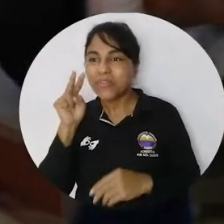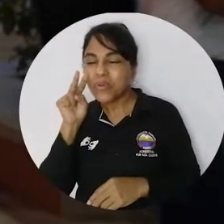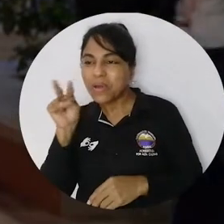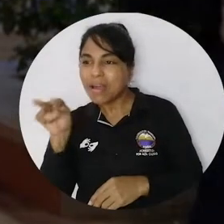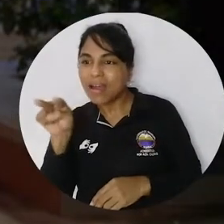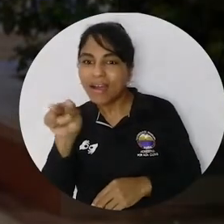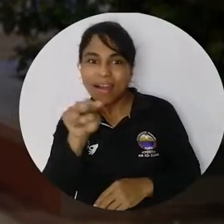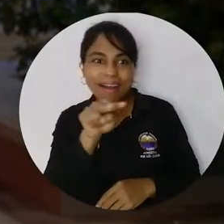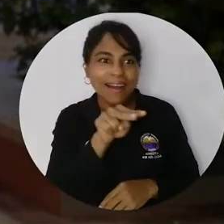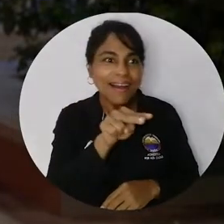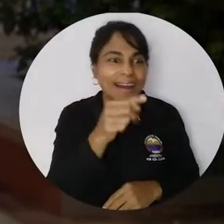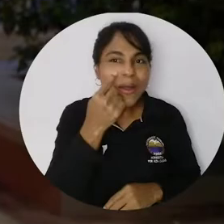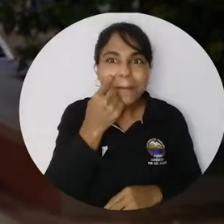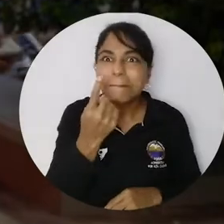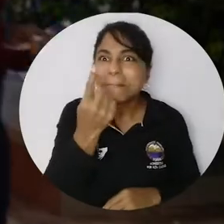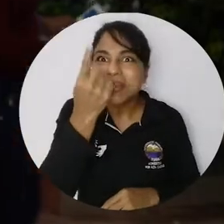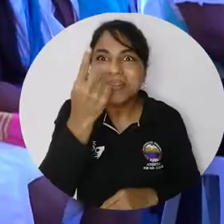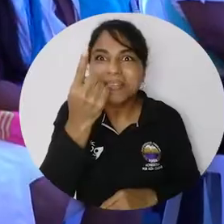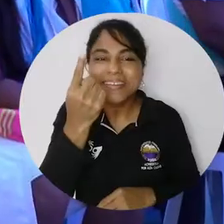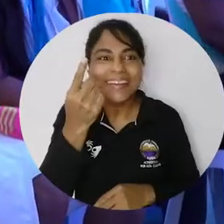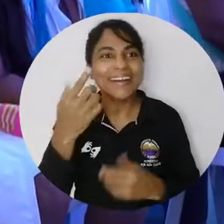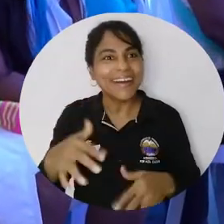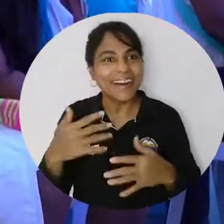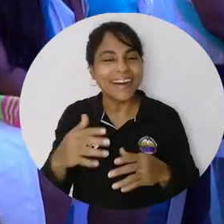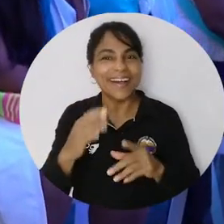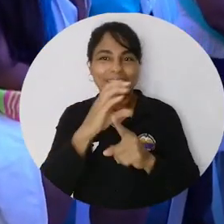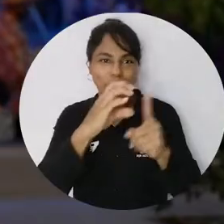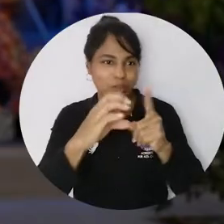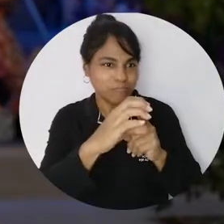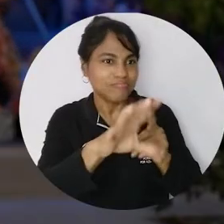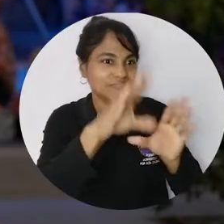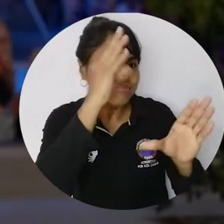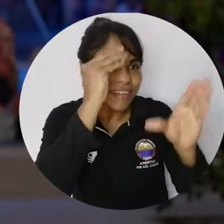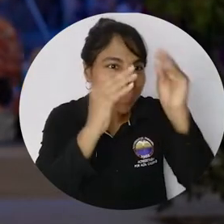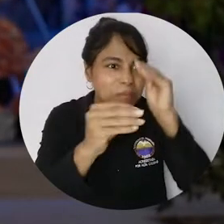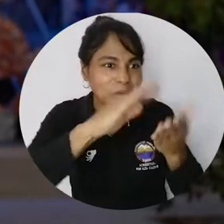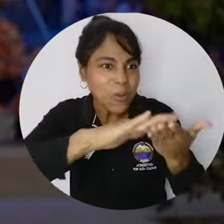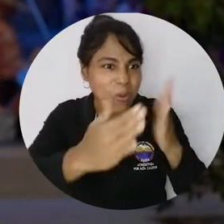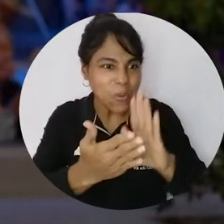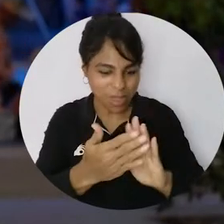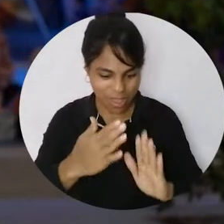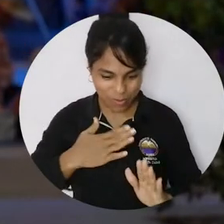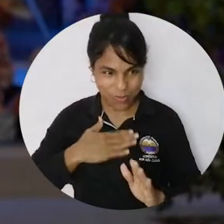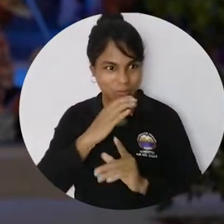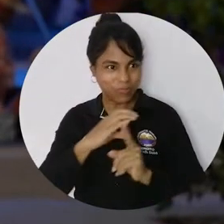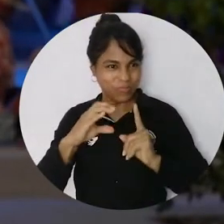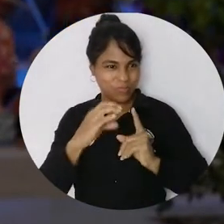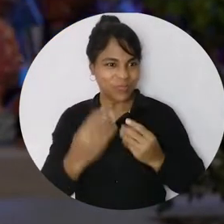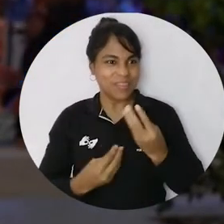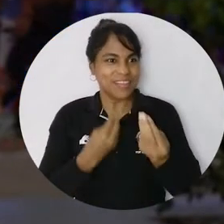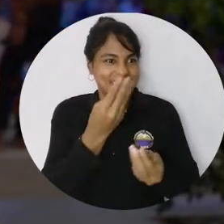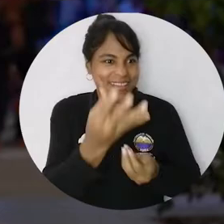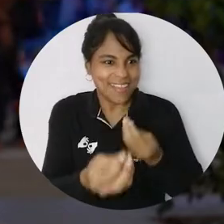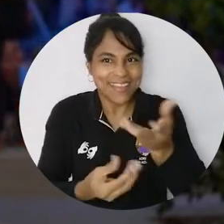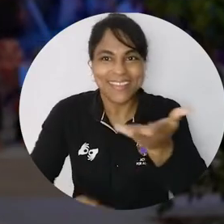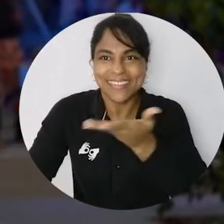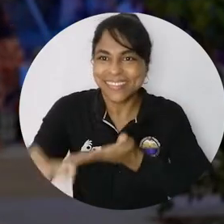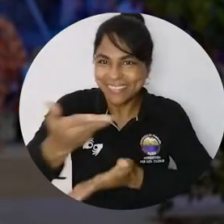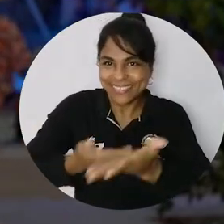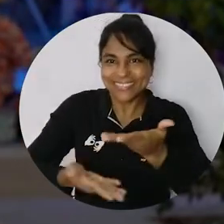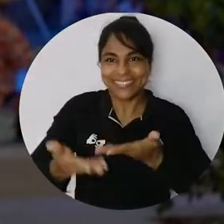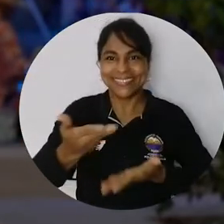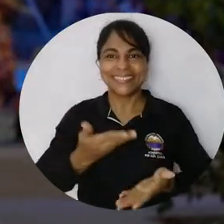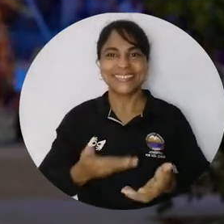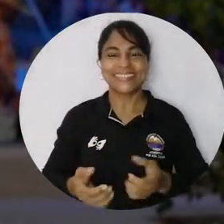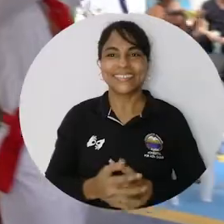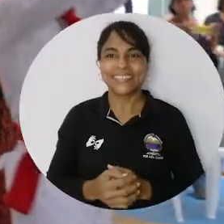los stands y paqué muchas cosas que no había visto, también aprendiendo de la cultura de aquellas comunidades y compartiéndole de mi cultura también a aquellas